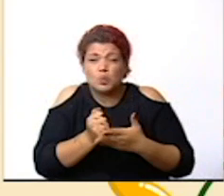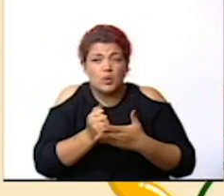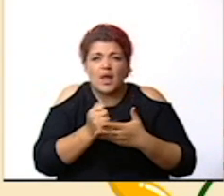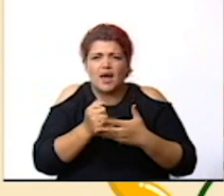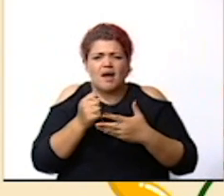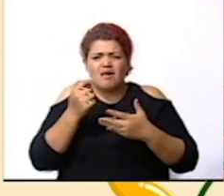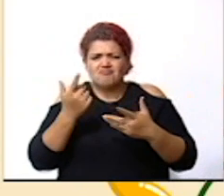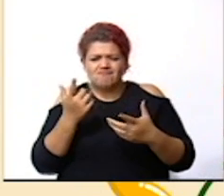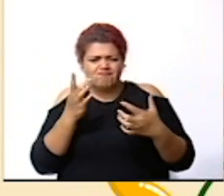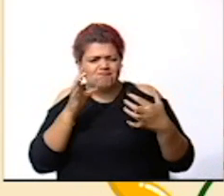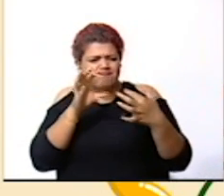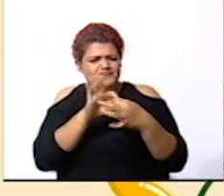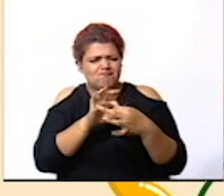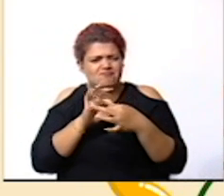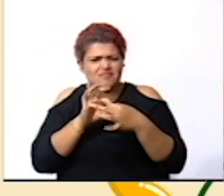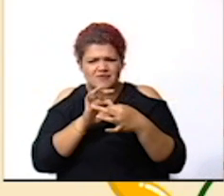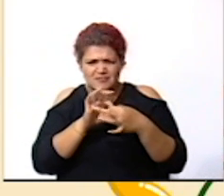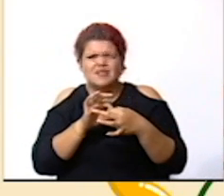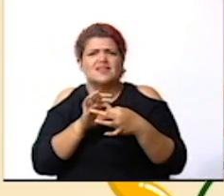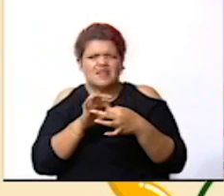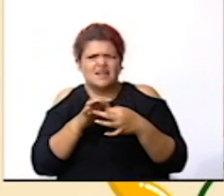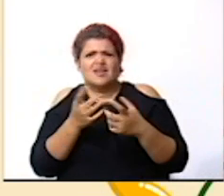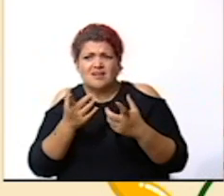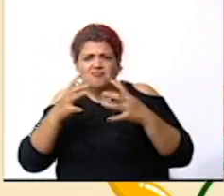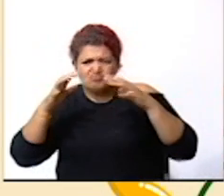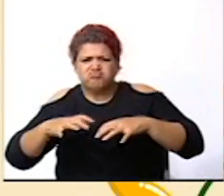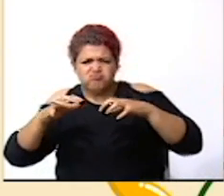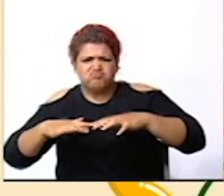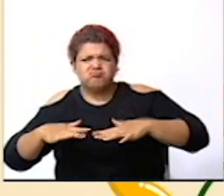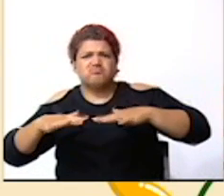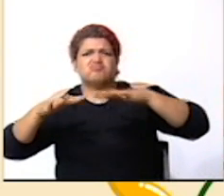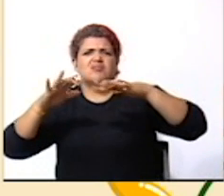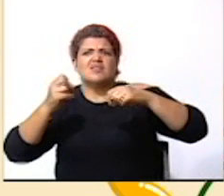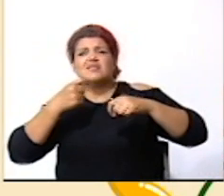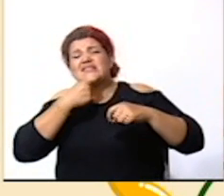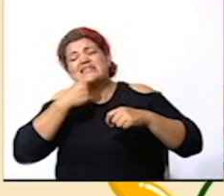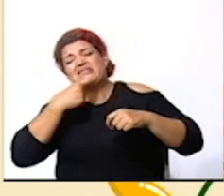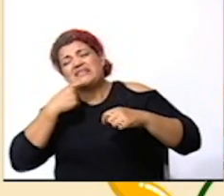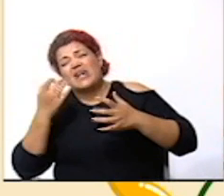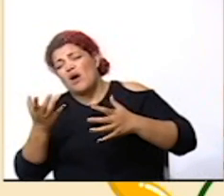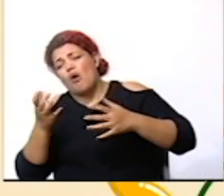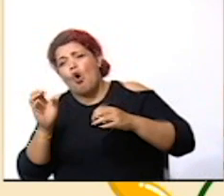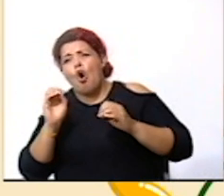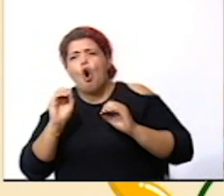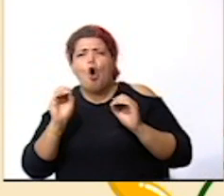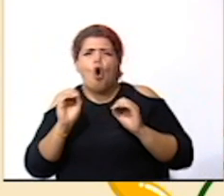relacionadas con los eventos de inundaciones de sequías o de